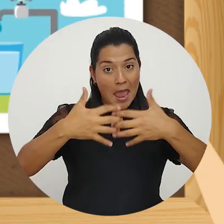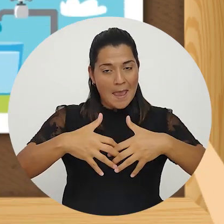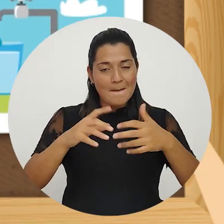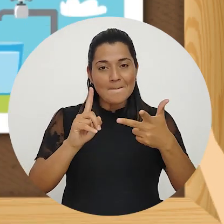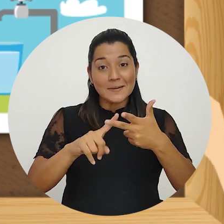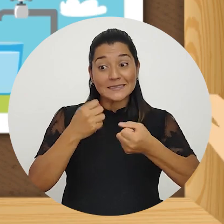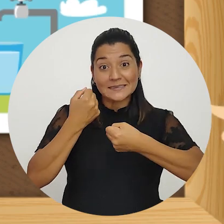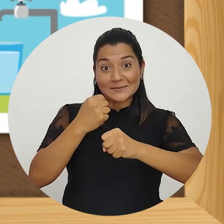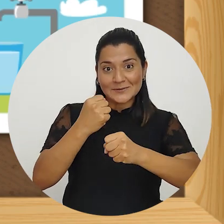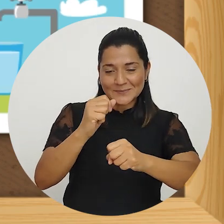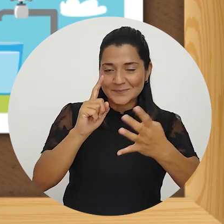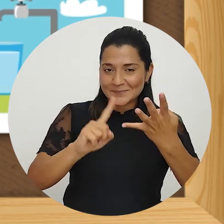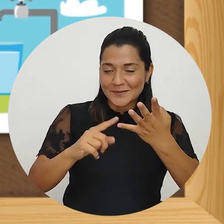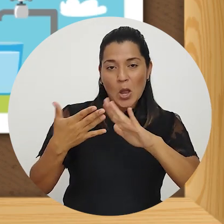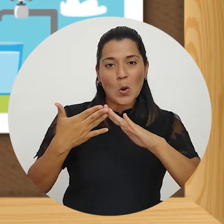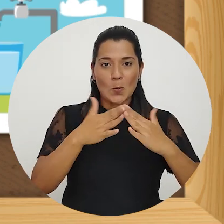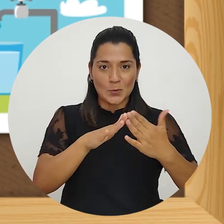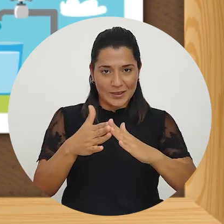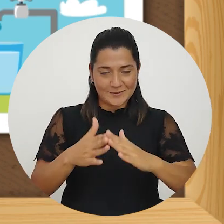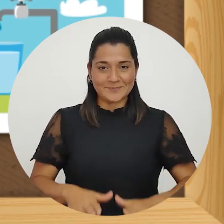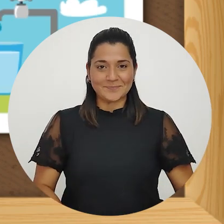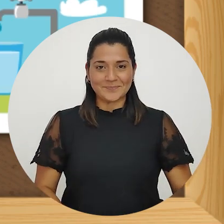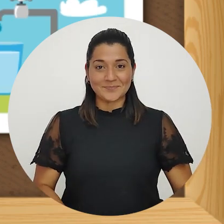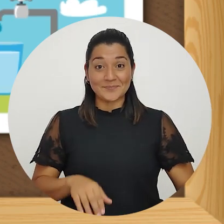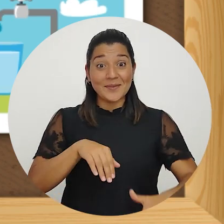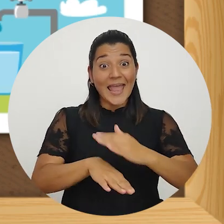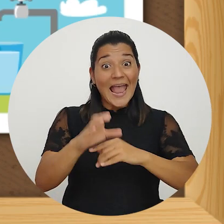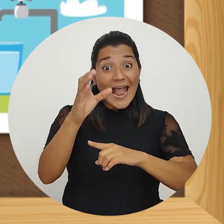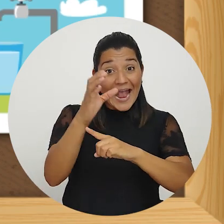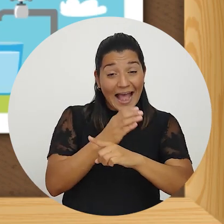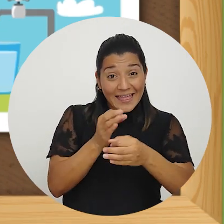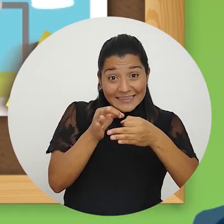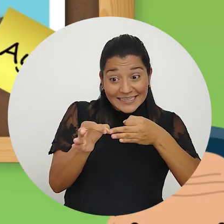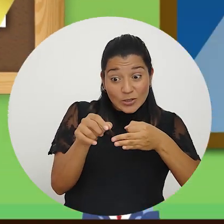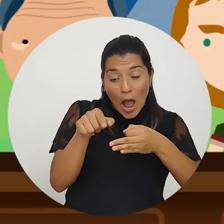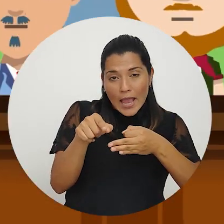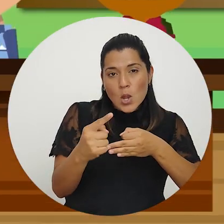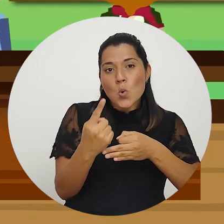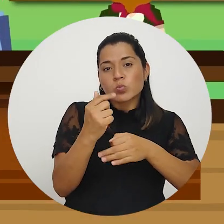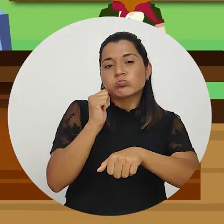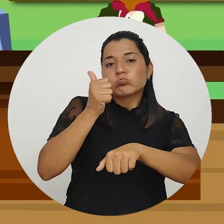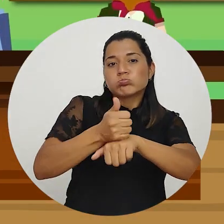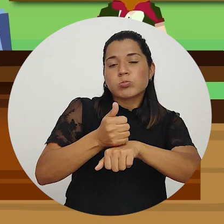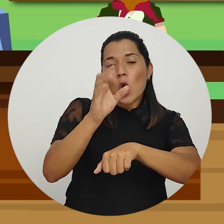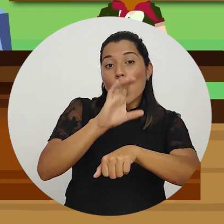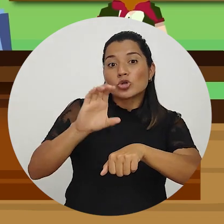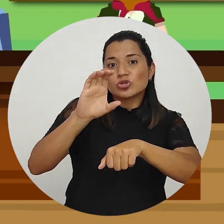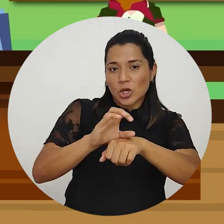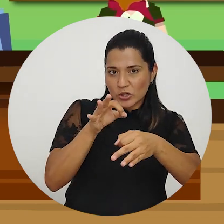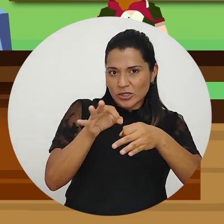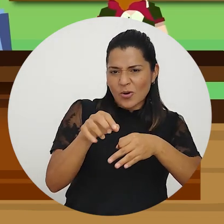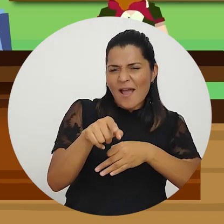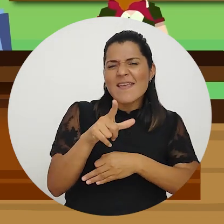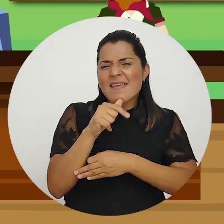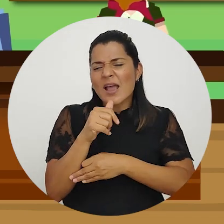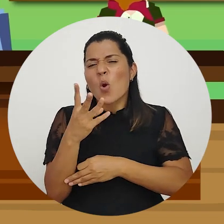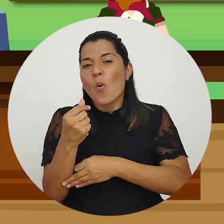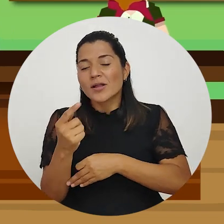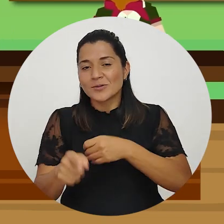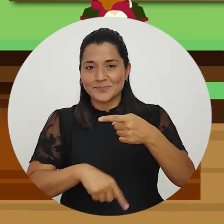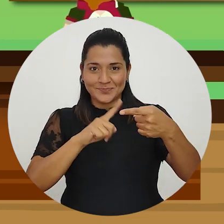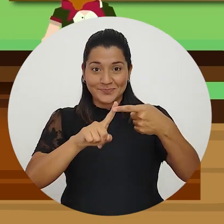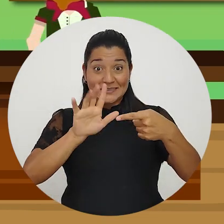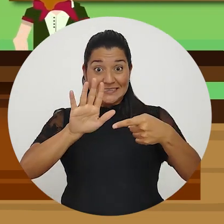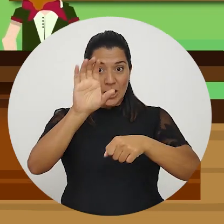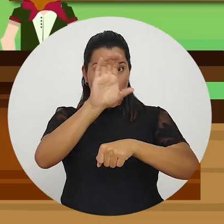Estado, empresas, municipalidad y comunidad. En cada distrito del cantón, existe un consejo de distrito y